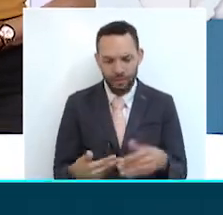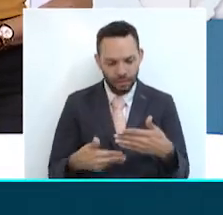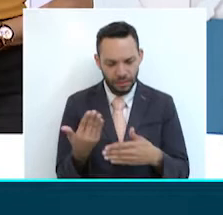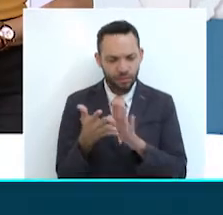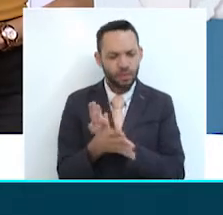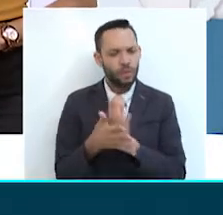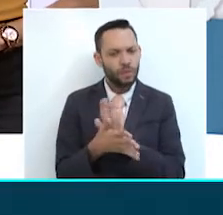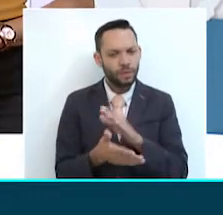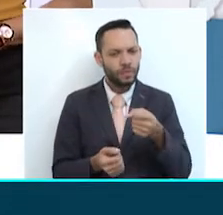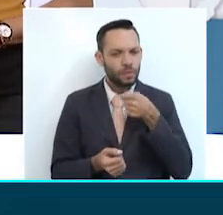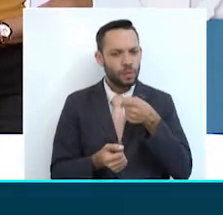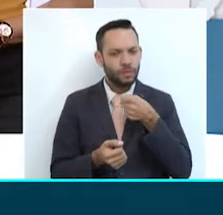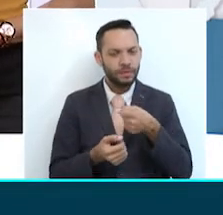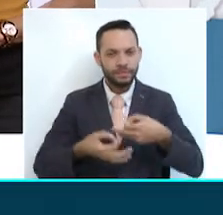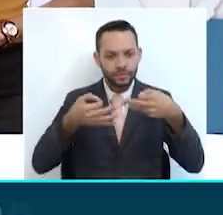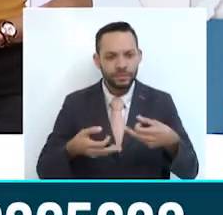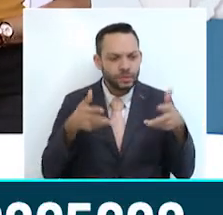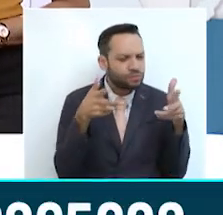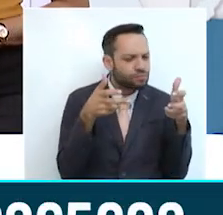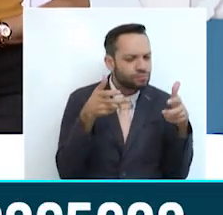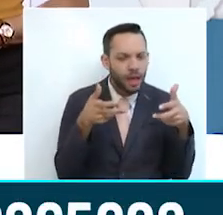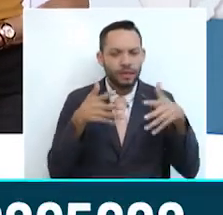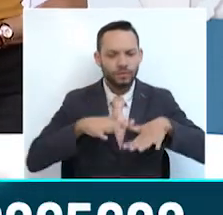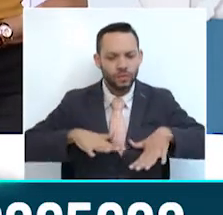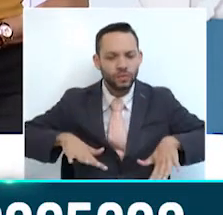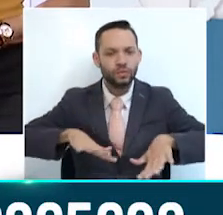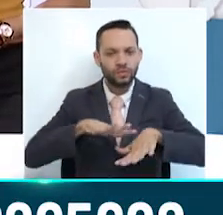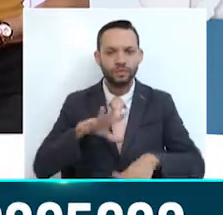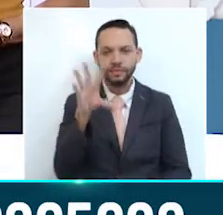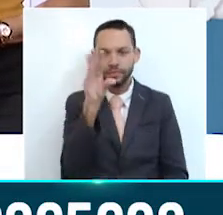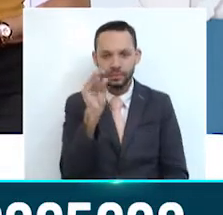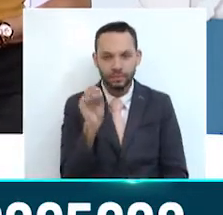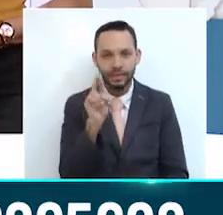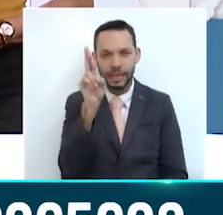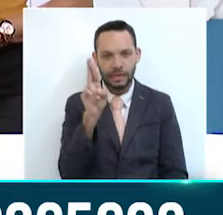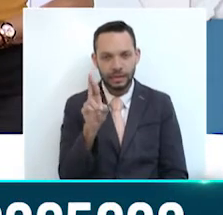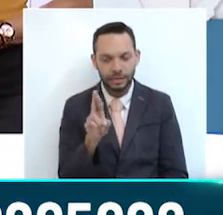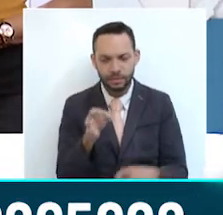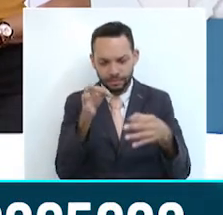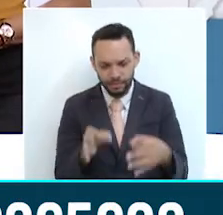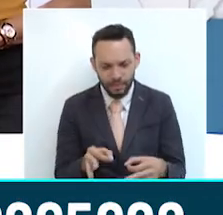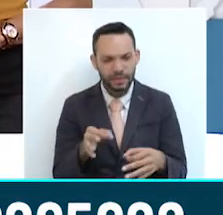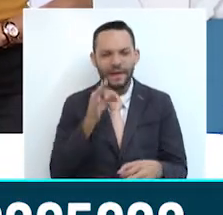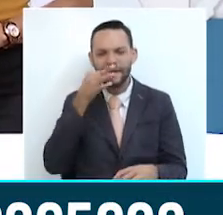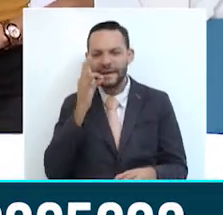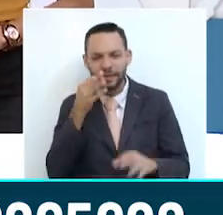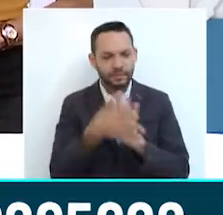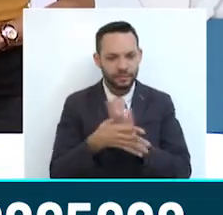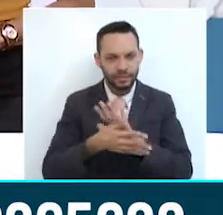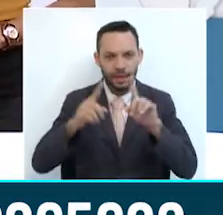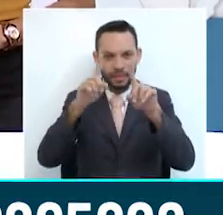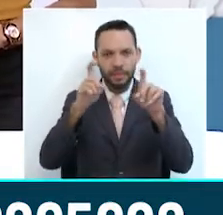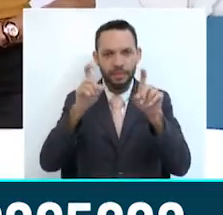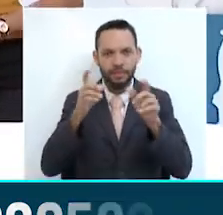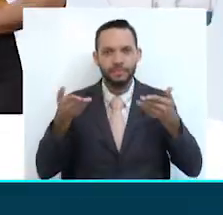usted se entere de todo lo que sucedió en Caldas, Quindío y Rizaralda. Los invitamos a conocer los titulares de los hechos más importantes y otros que les contaremos en